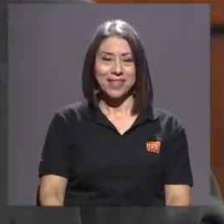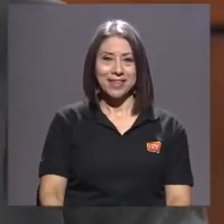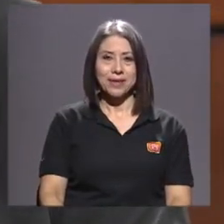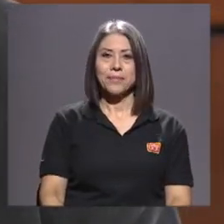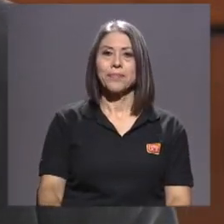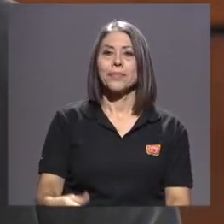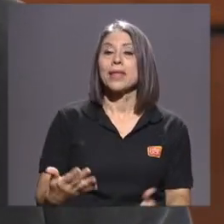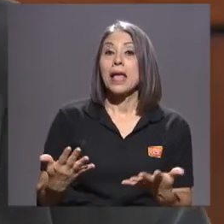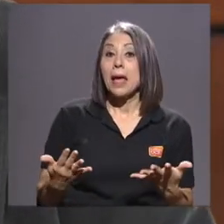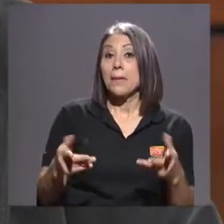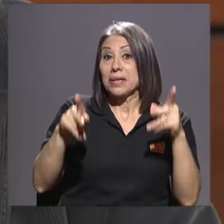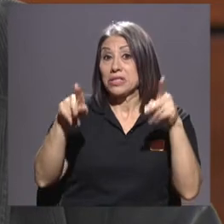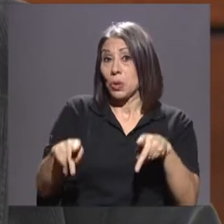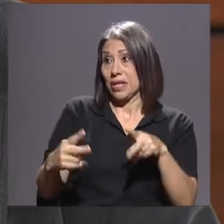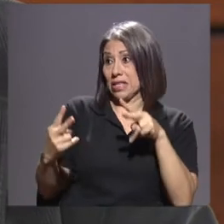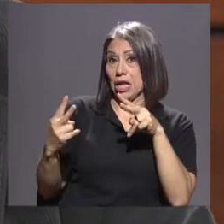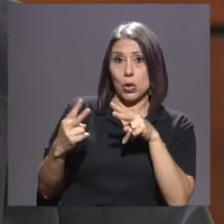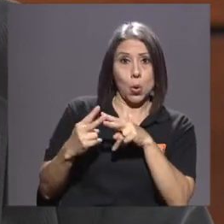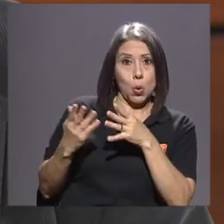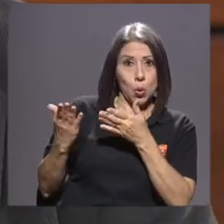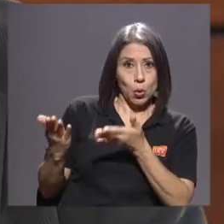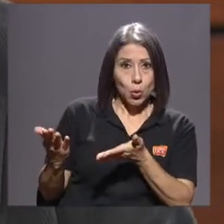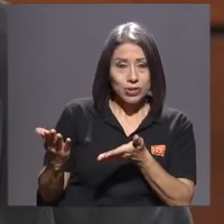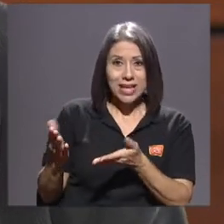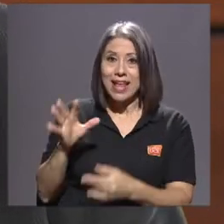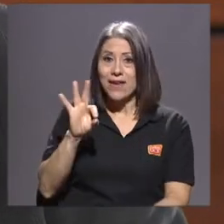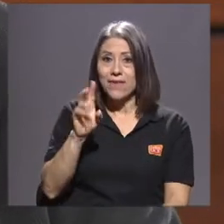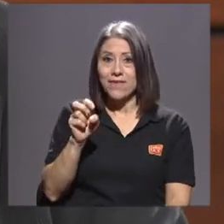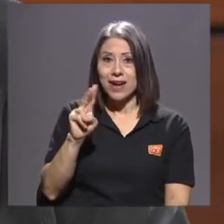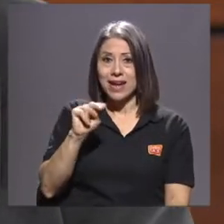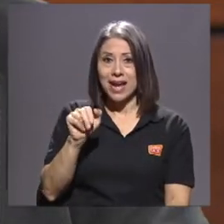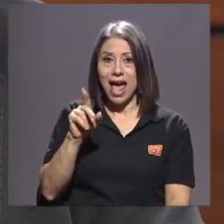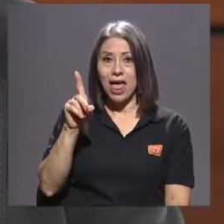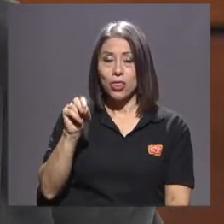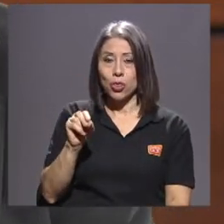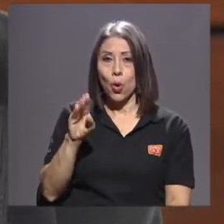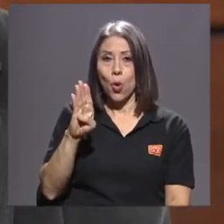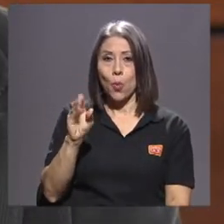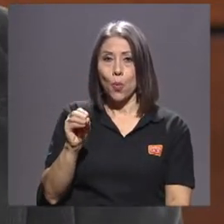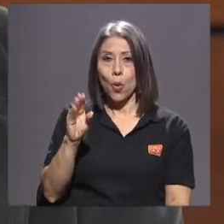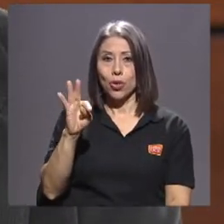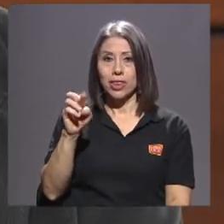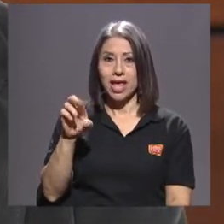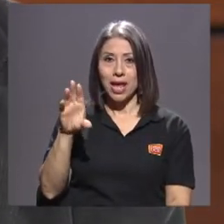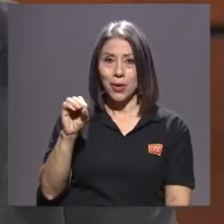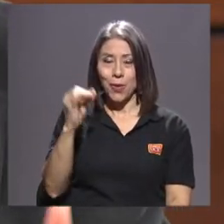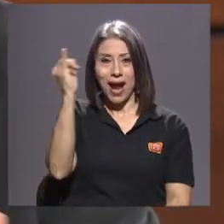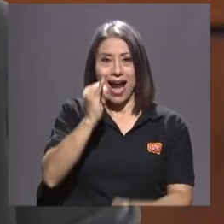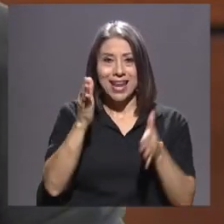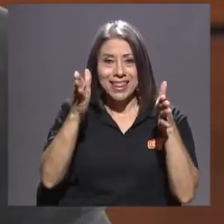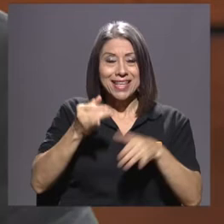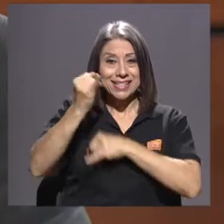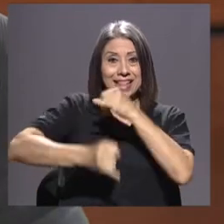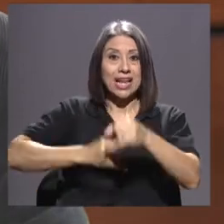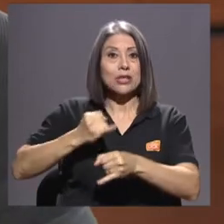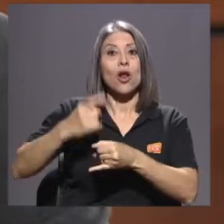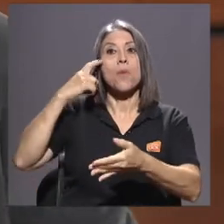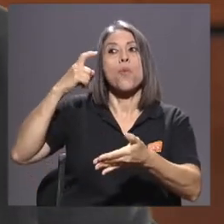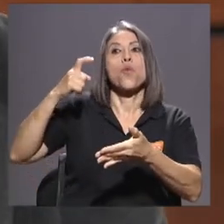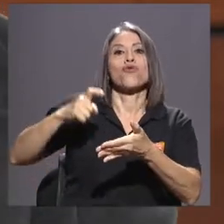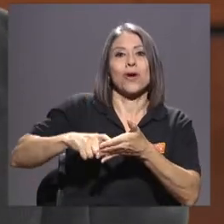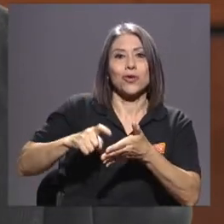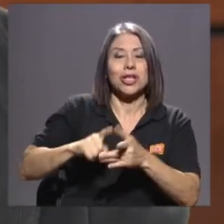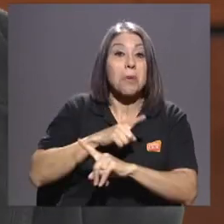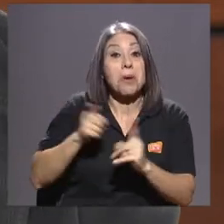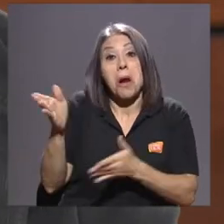Para quienes no lo conocen, Fernando Botero, un artista internacional muy reconocido, pero bueno, habrá quien no sepa el